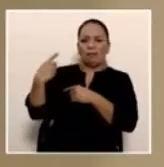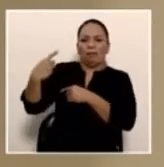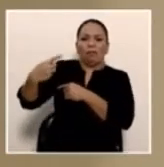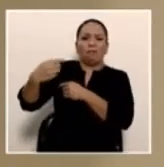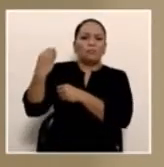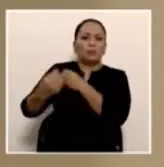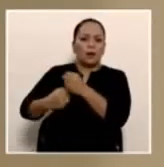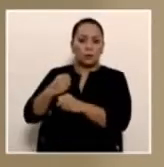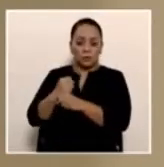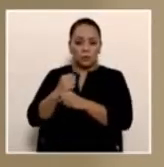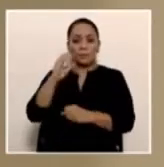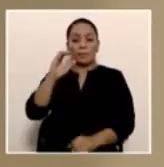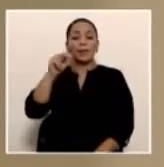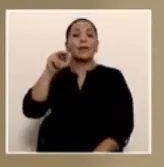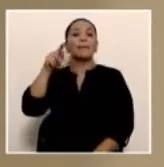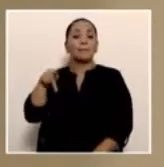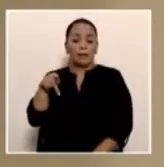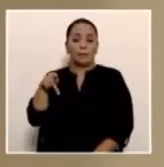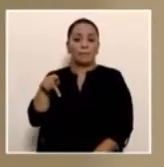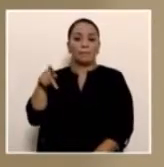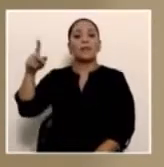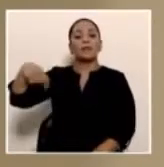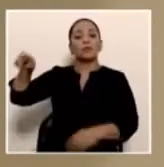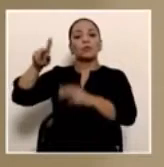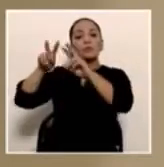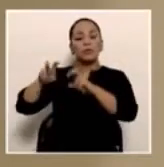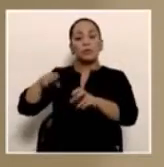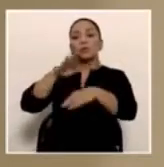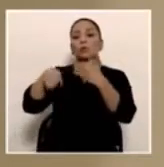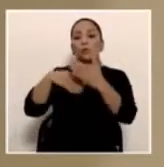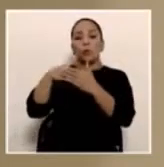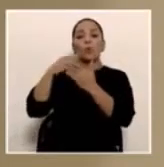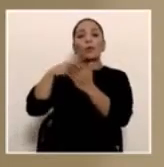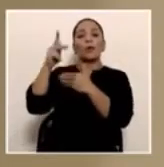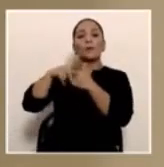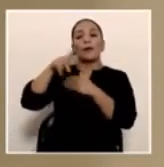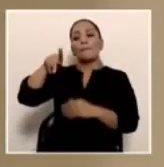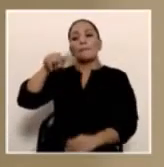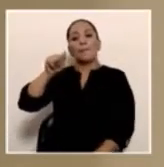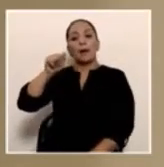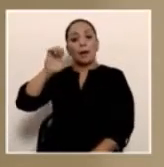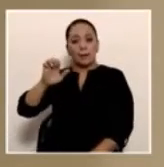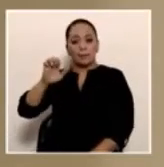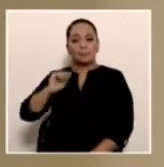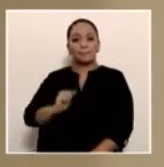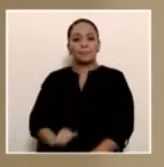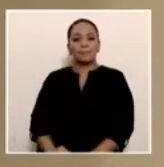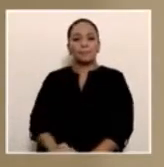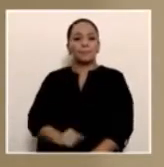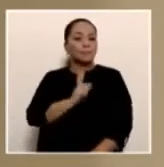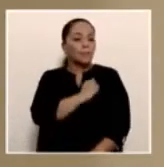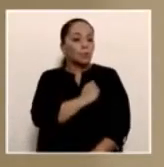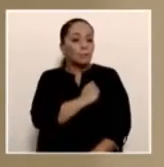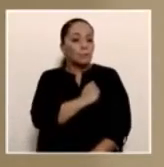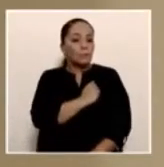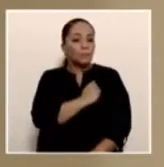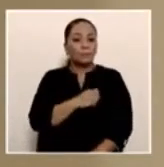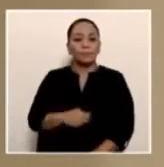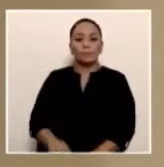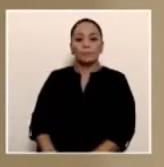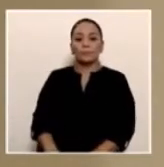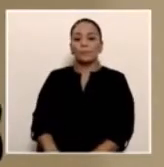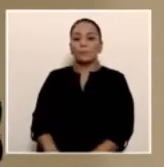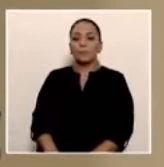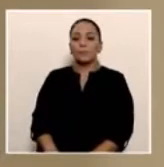El CNP está revisando todo el programa del PAE. Perdón. Y